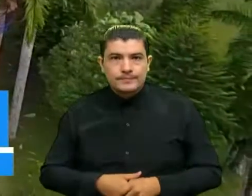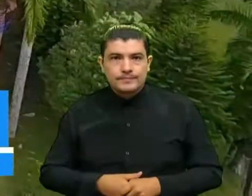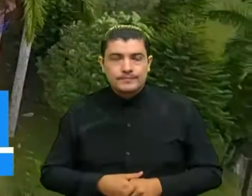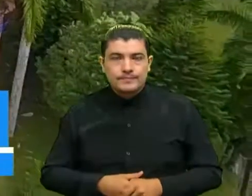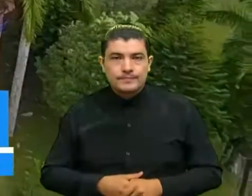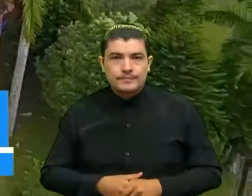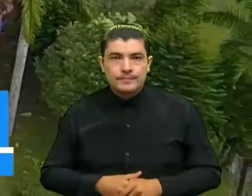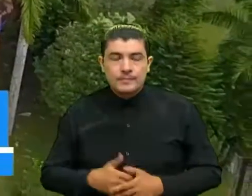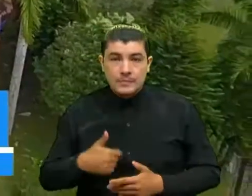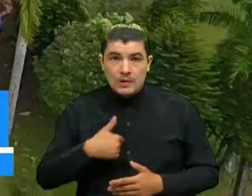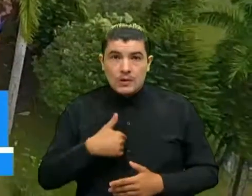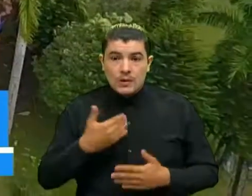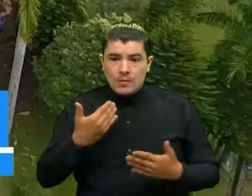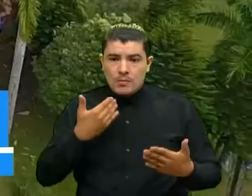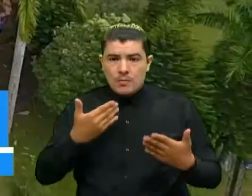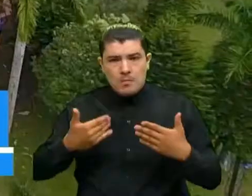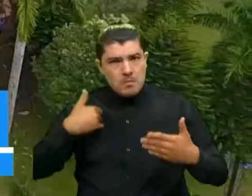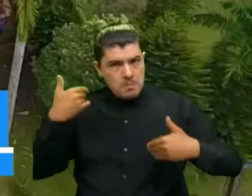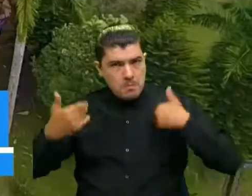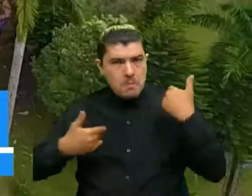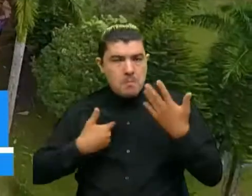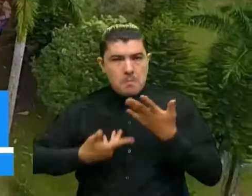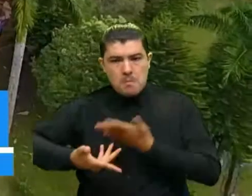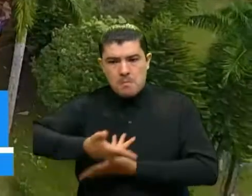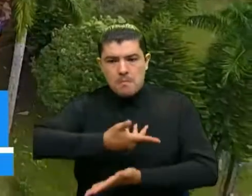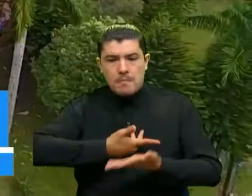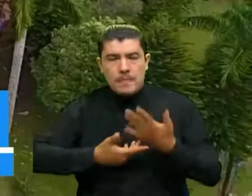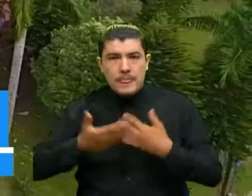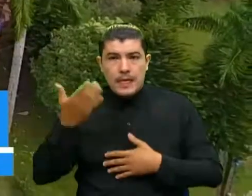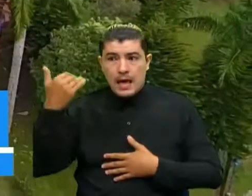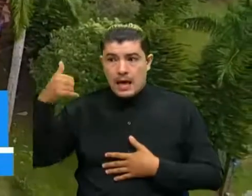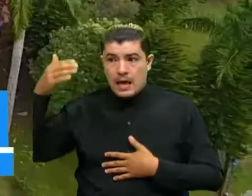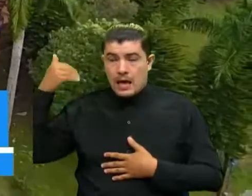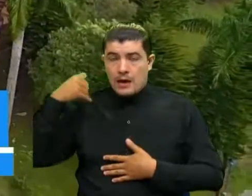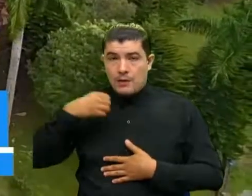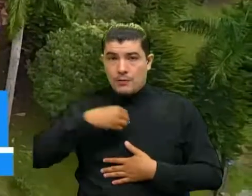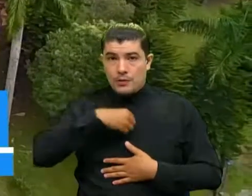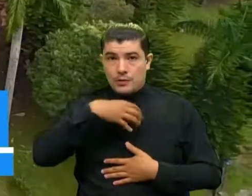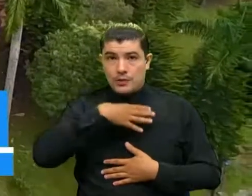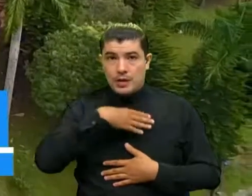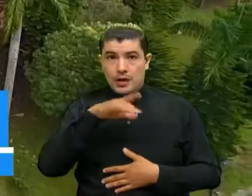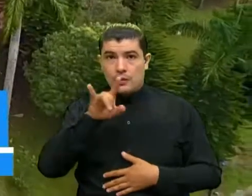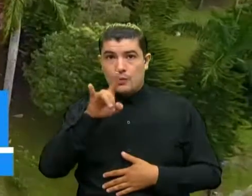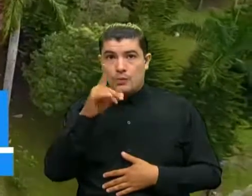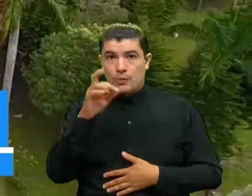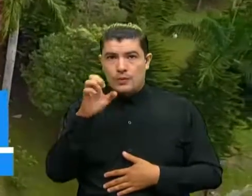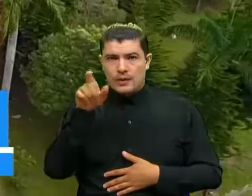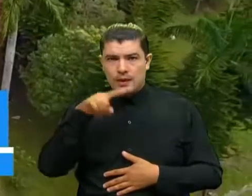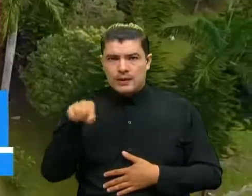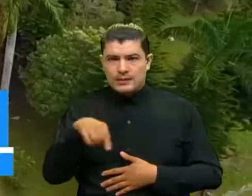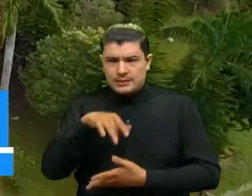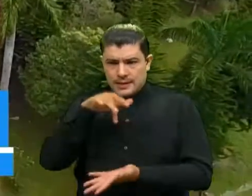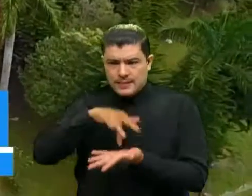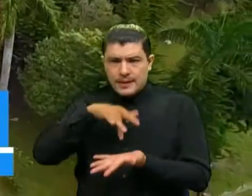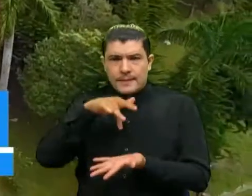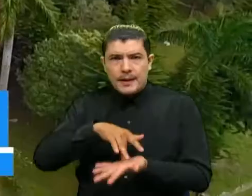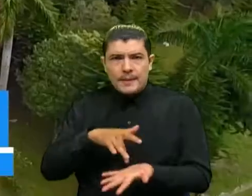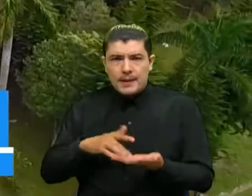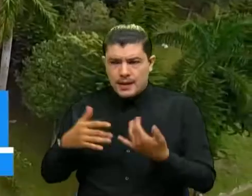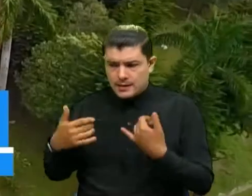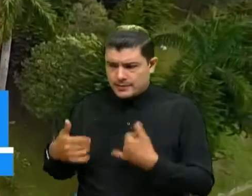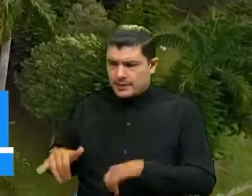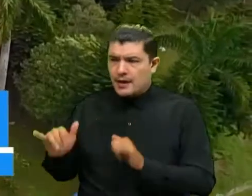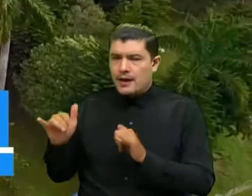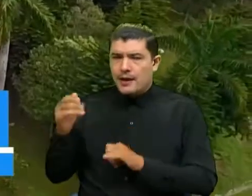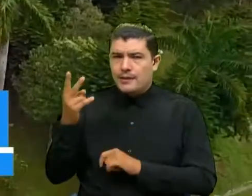alegría que tuvimos la oportunidad desde la UDES de participar estamos terminando ya dos